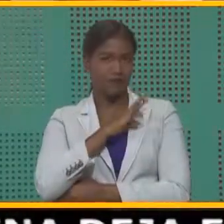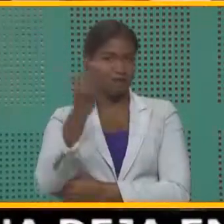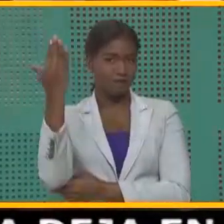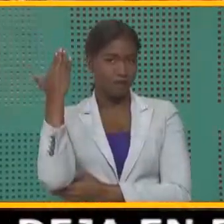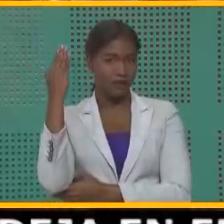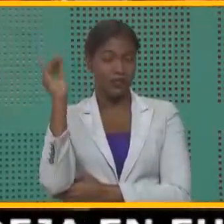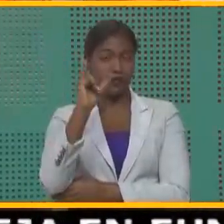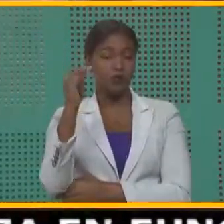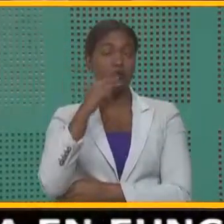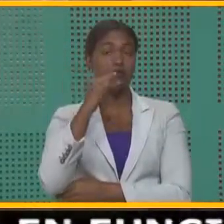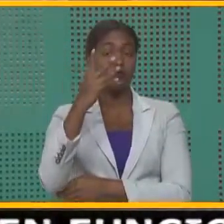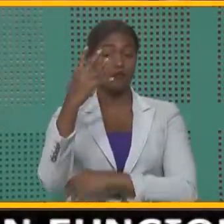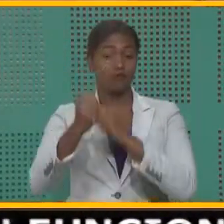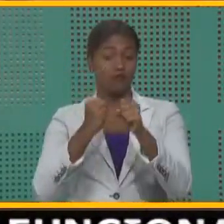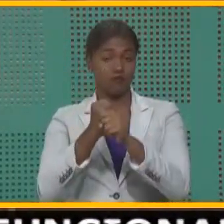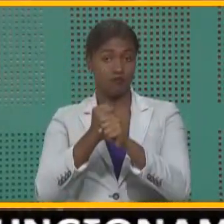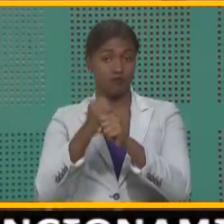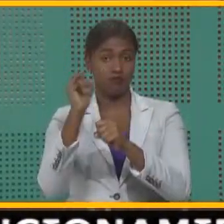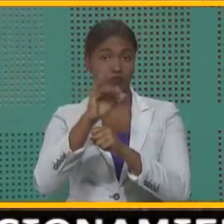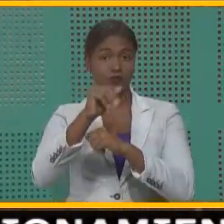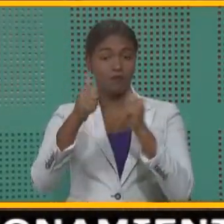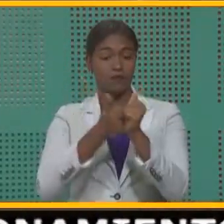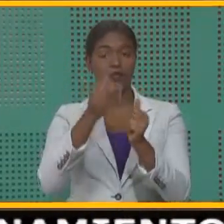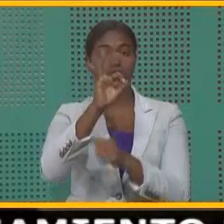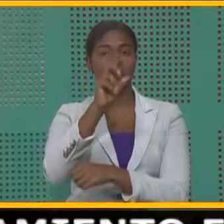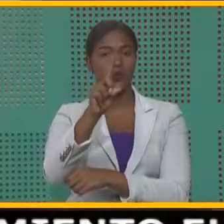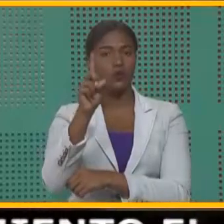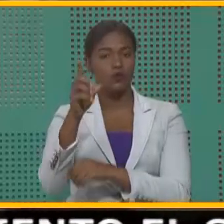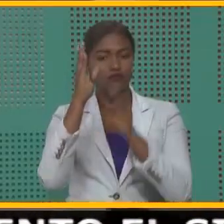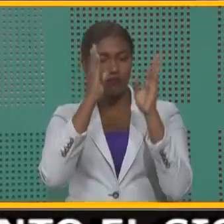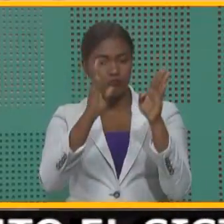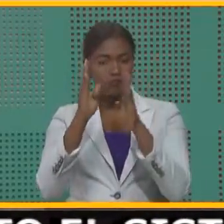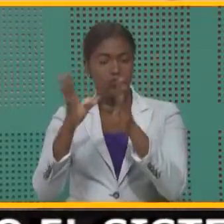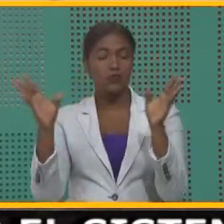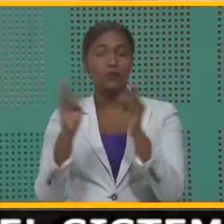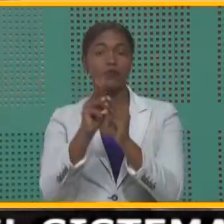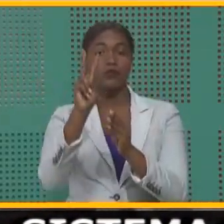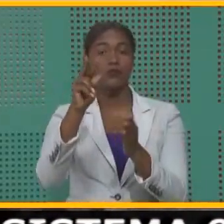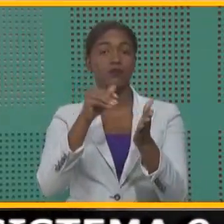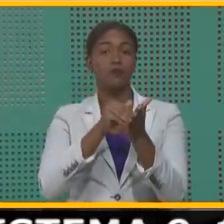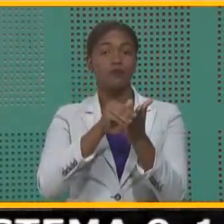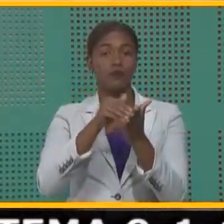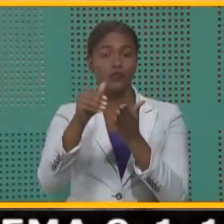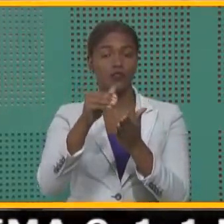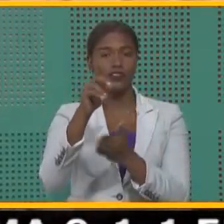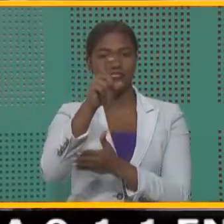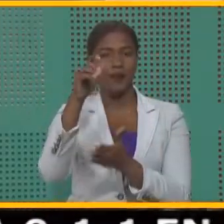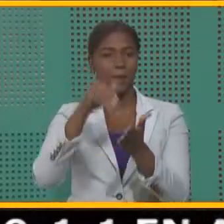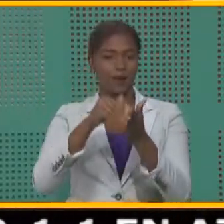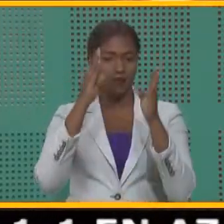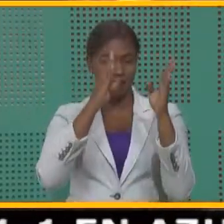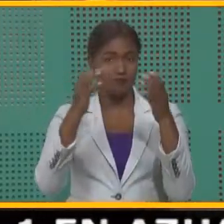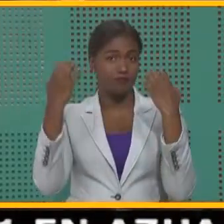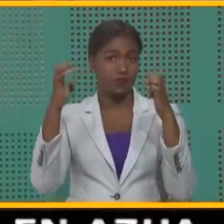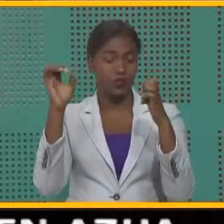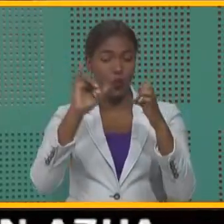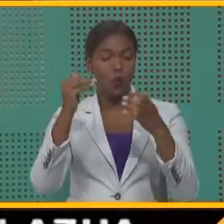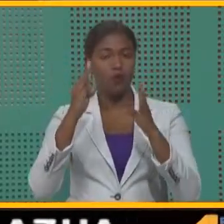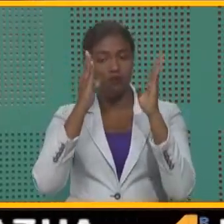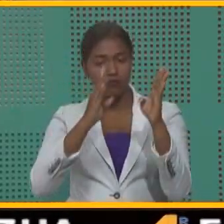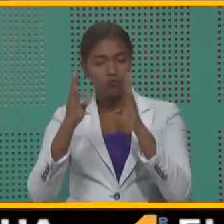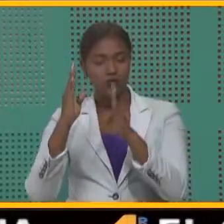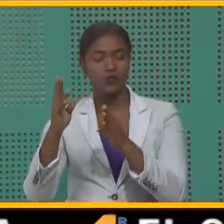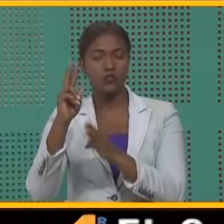En poco más de cinco años, a través del 911, se han atendido más de 2.100.000 emergencias y brindado más de